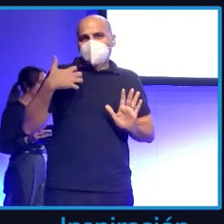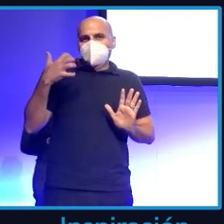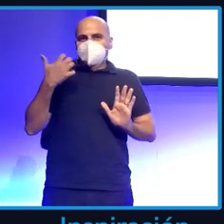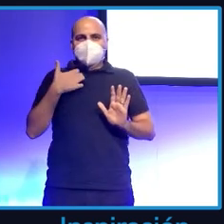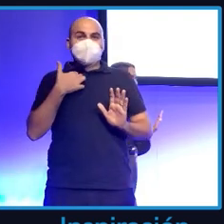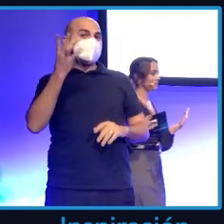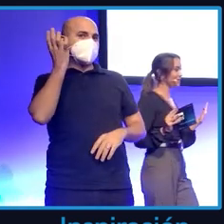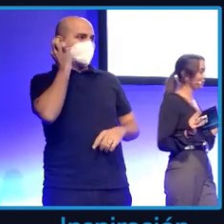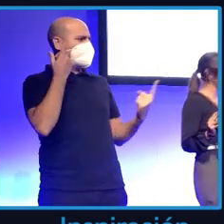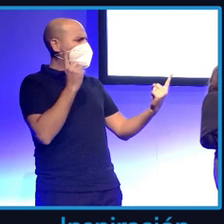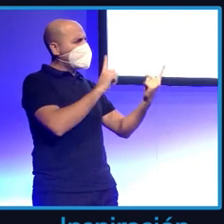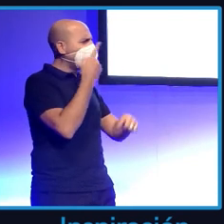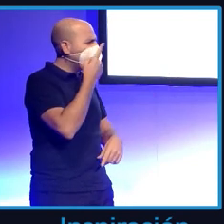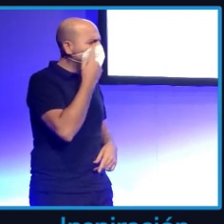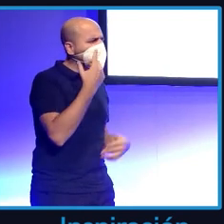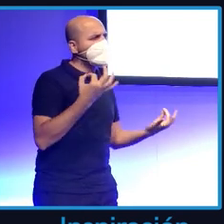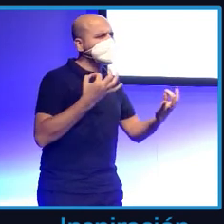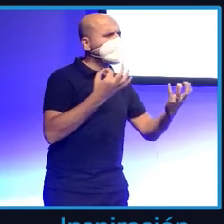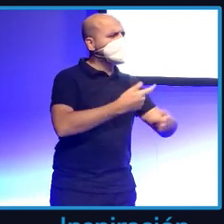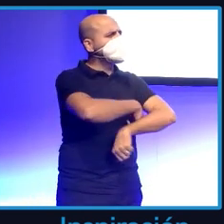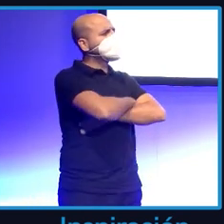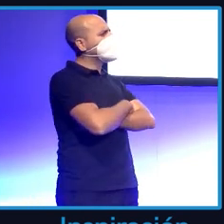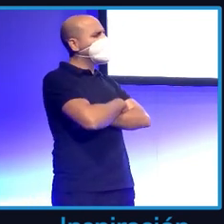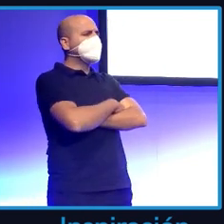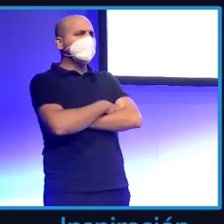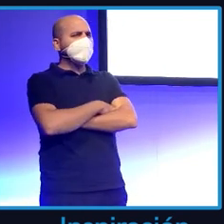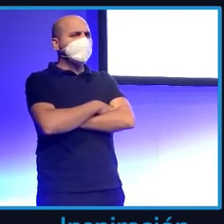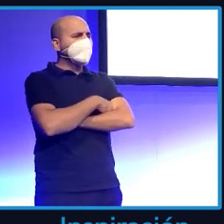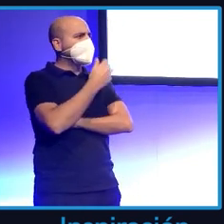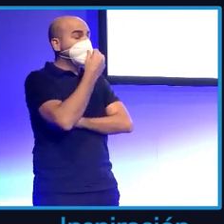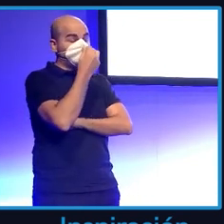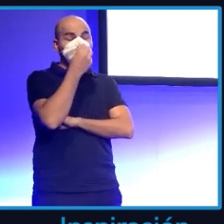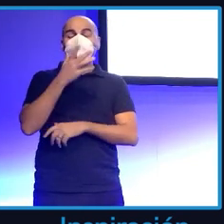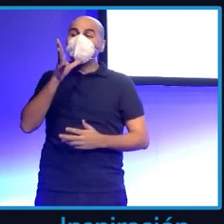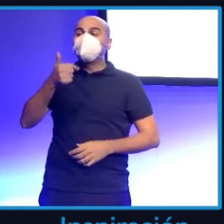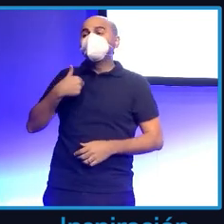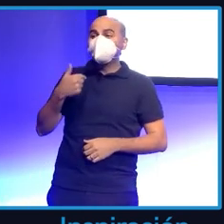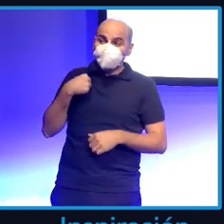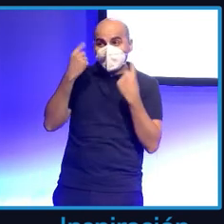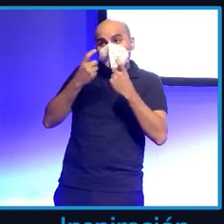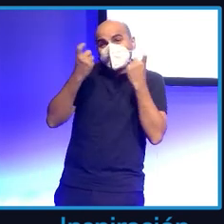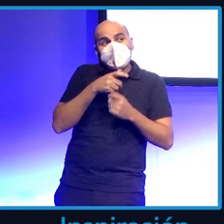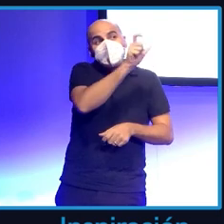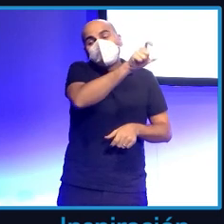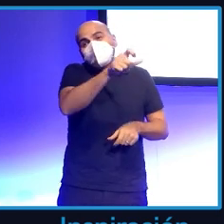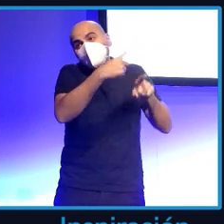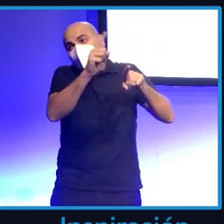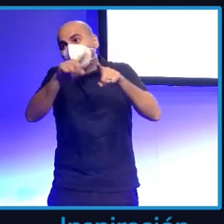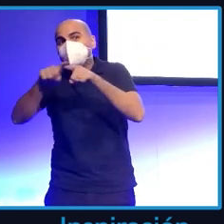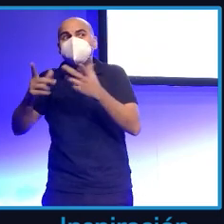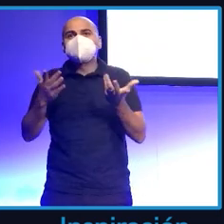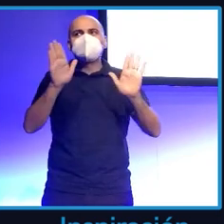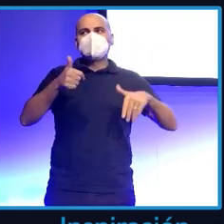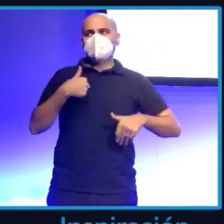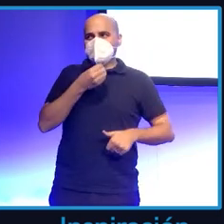ver, a ver, a ver, ¿qué está pasando aquí ahora? A ver, es que lo he intentado hacer con diferentes personas pero no me han dejado y he dicho, bueno, lo voy a hacer con